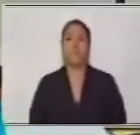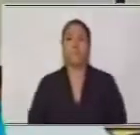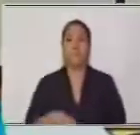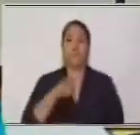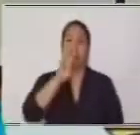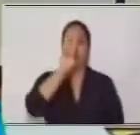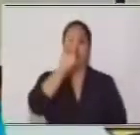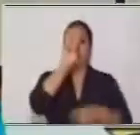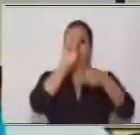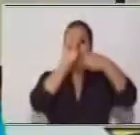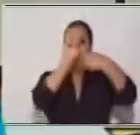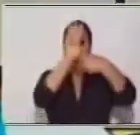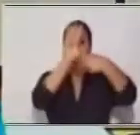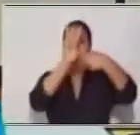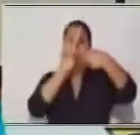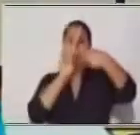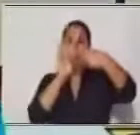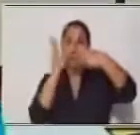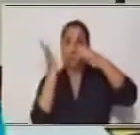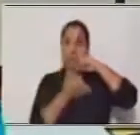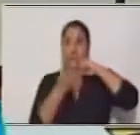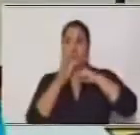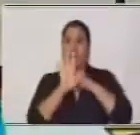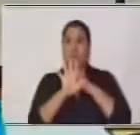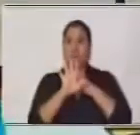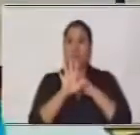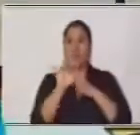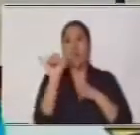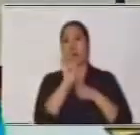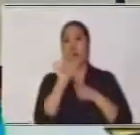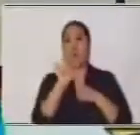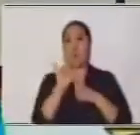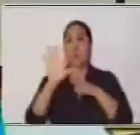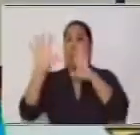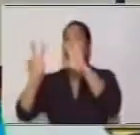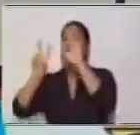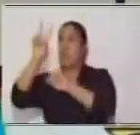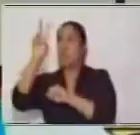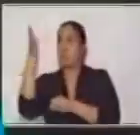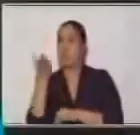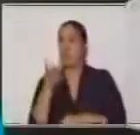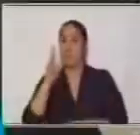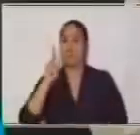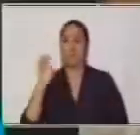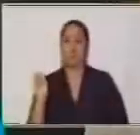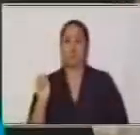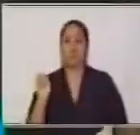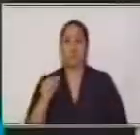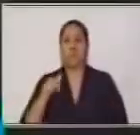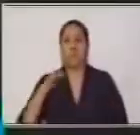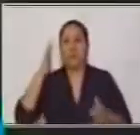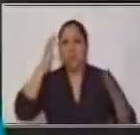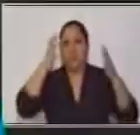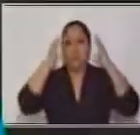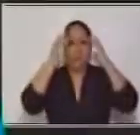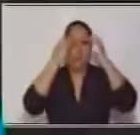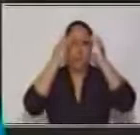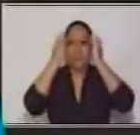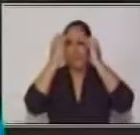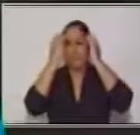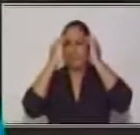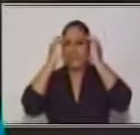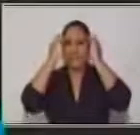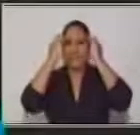Tres partido cinco es igual a doce partido veinte. Y ahorita empieza el rompecabezas, ¿sí?